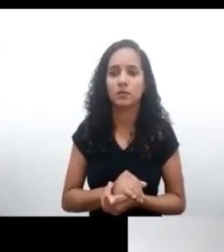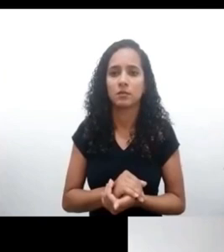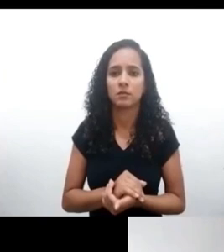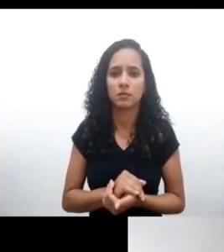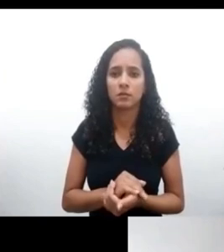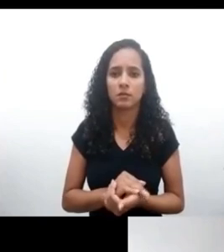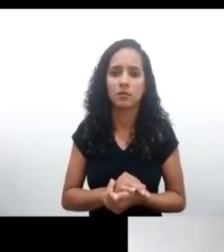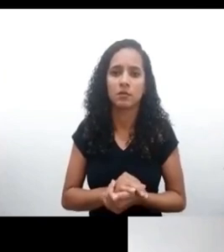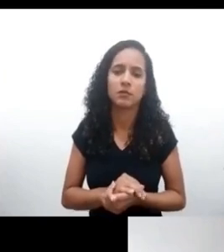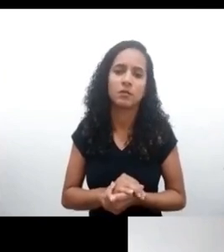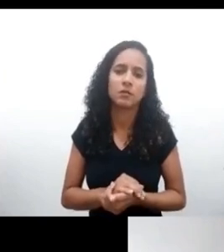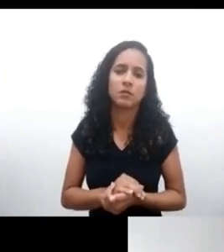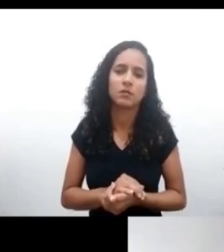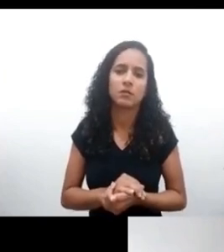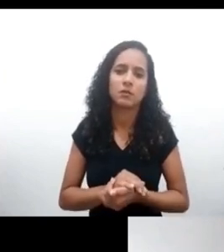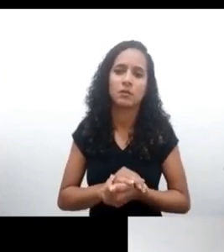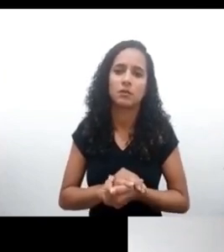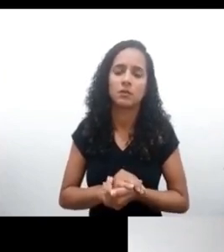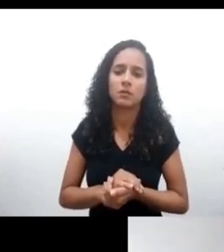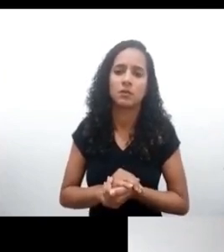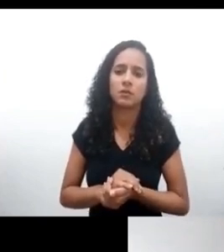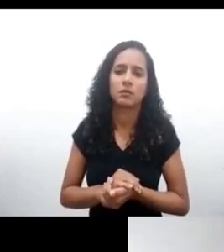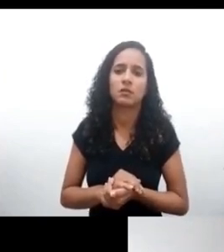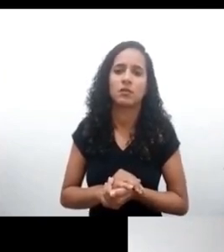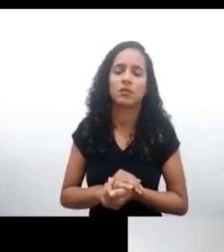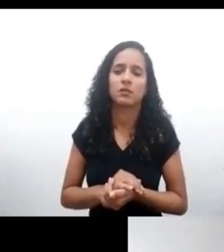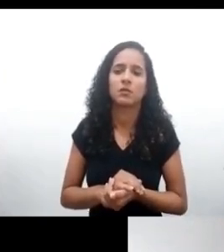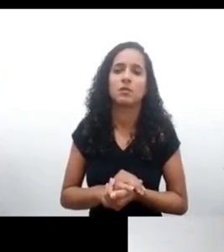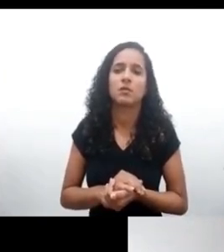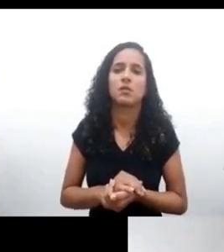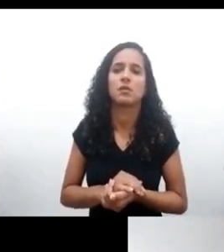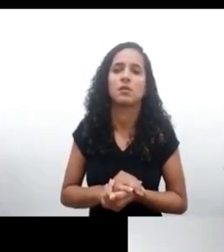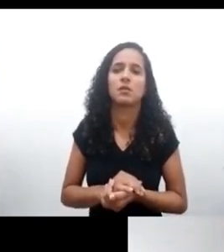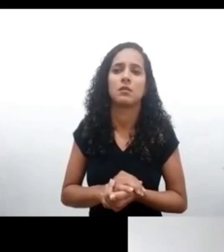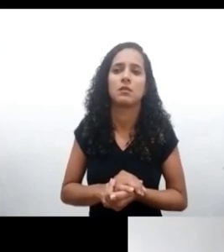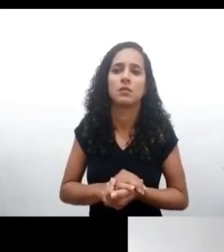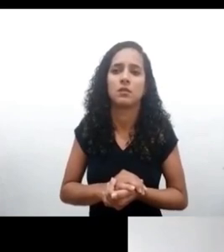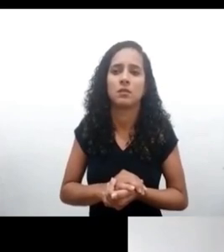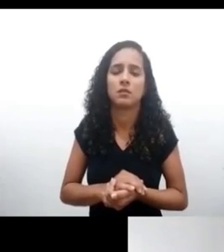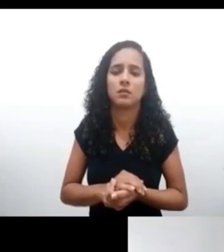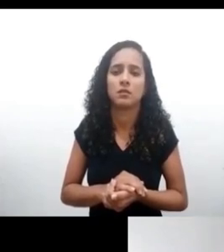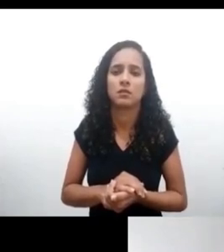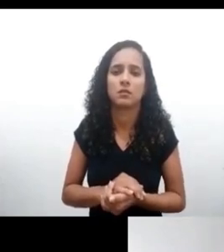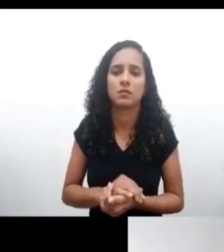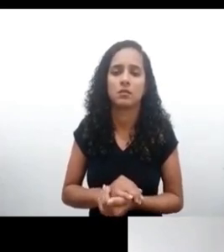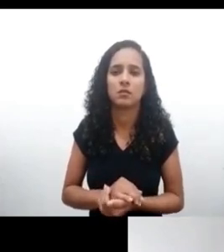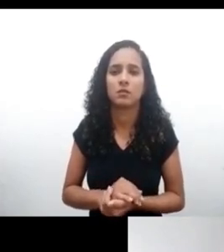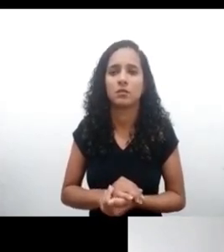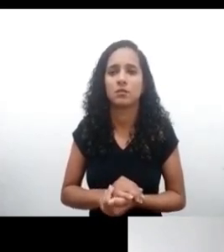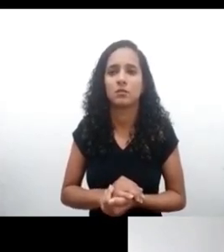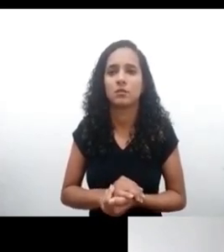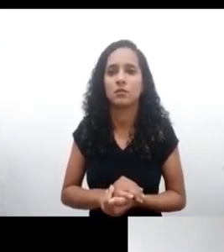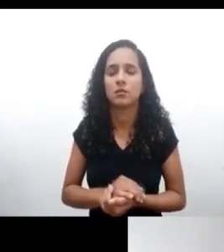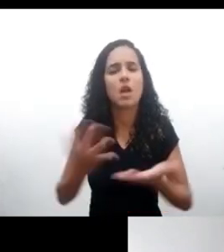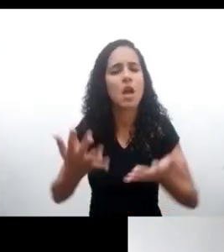Perdón, no pude escuchar, no se escuchaba el audio, si podían repetir. Sí, sí, claro, solo hacer sus saludos